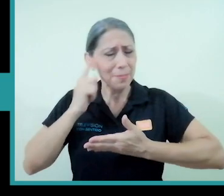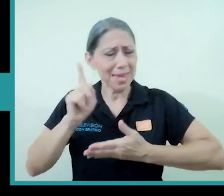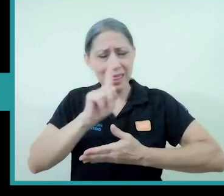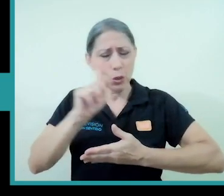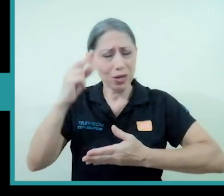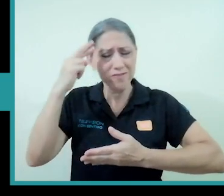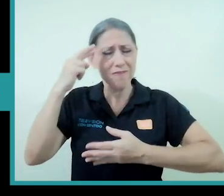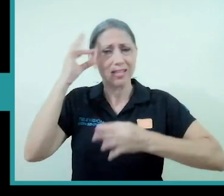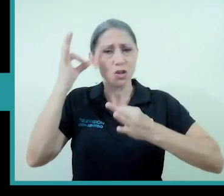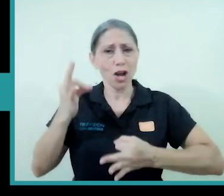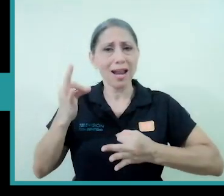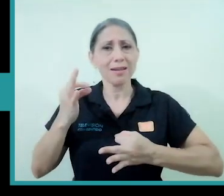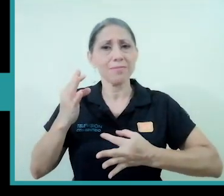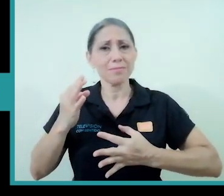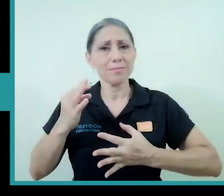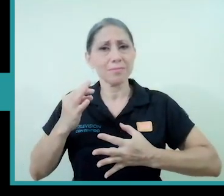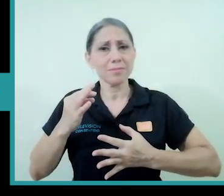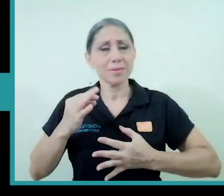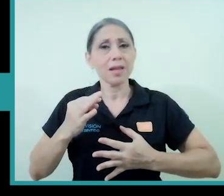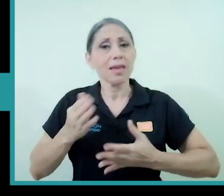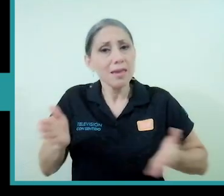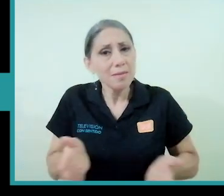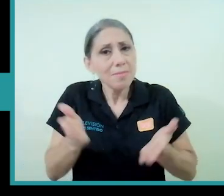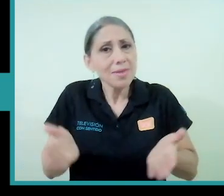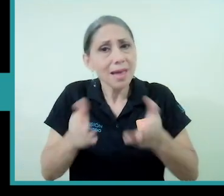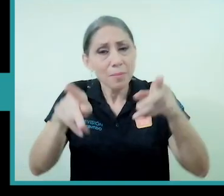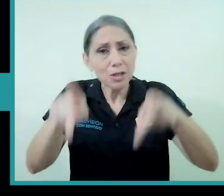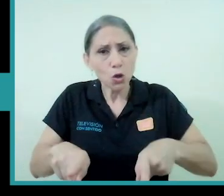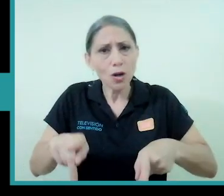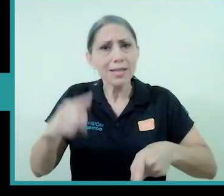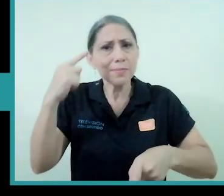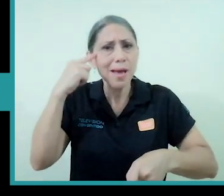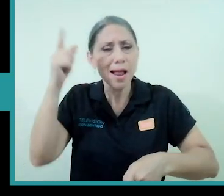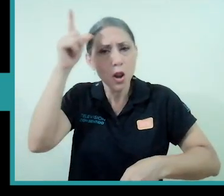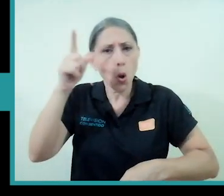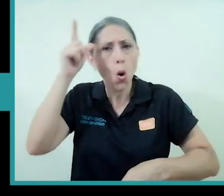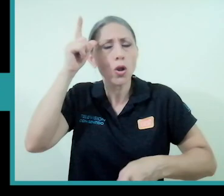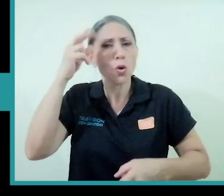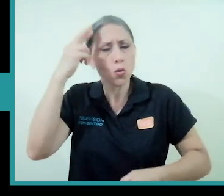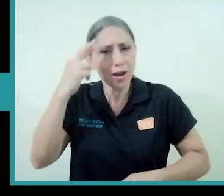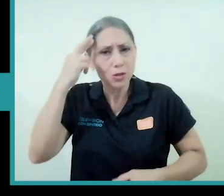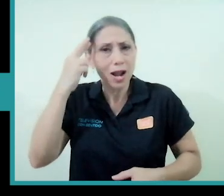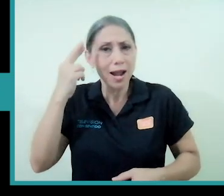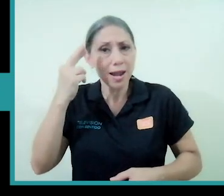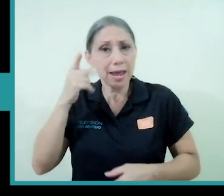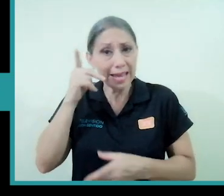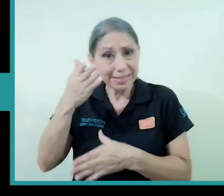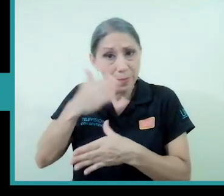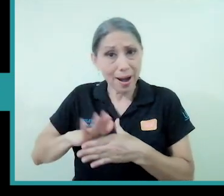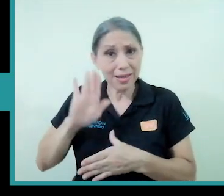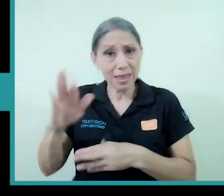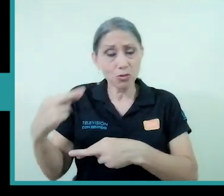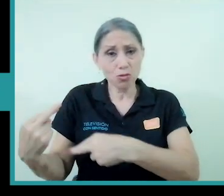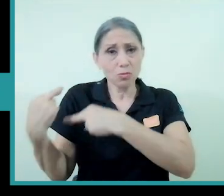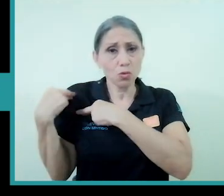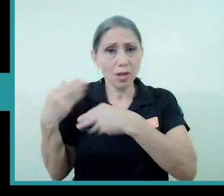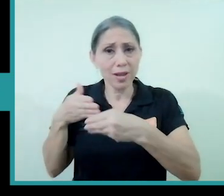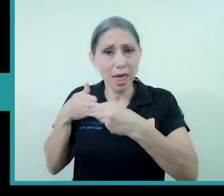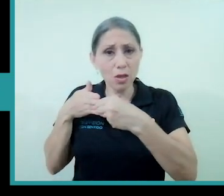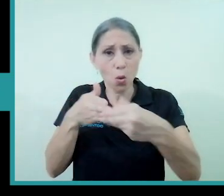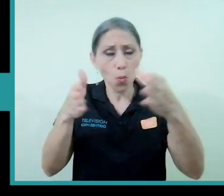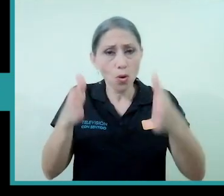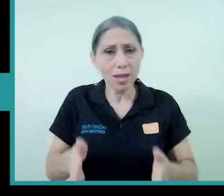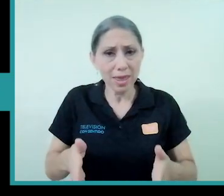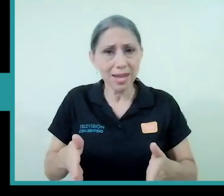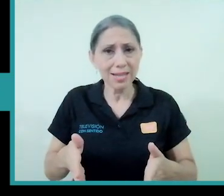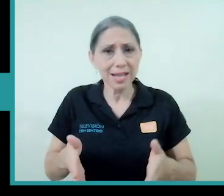en invitar a las personas a un pensamiento lógico racional ¿es parte de su responsabilidad como líderes que